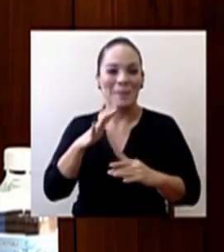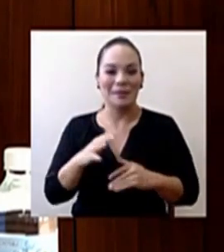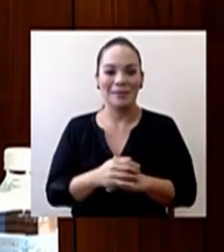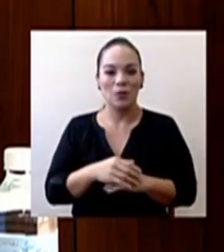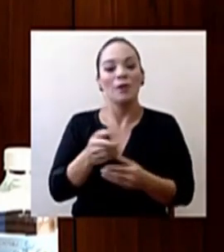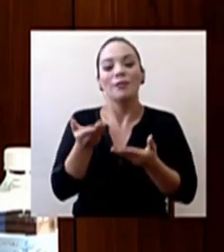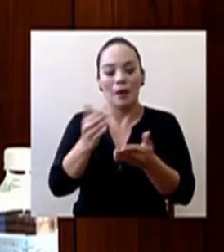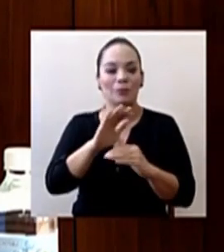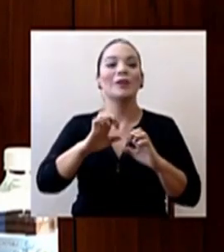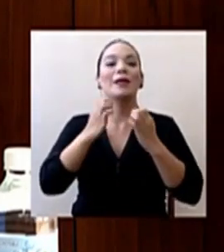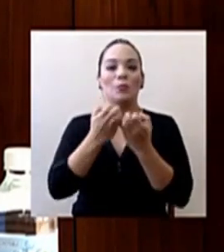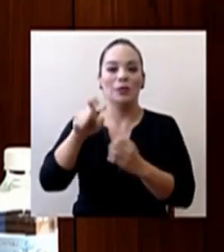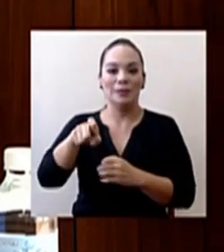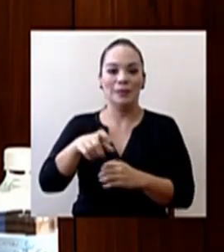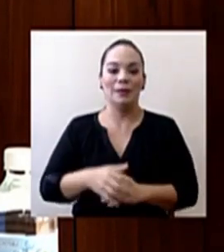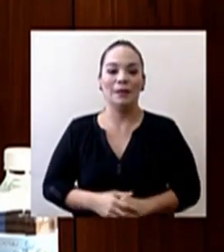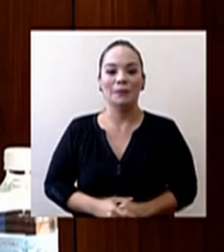requiera.